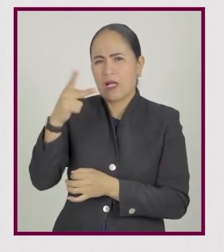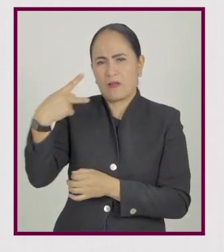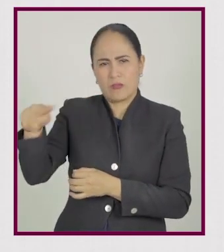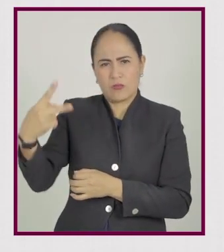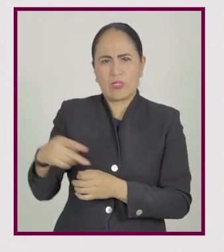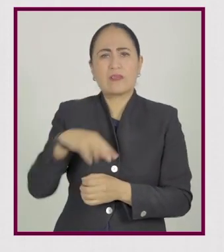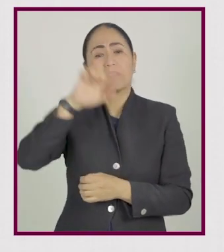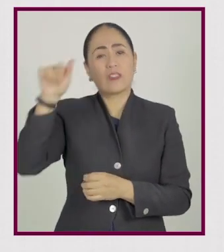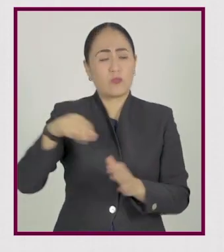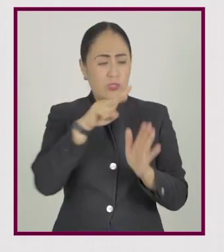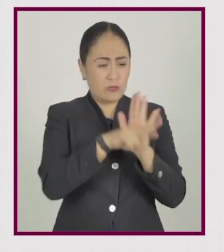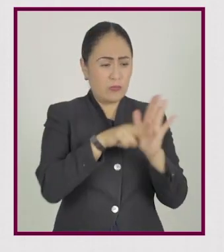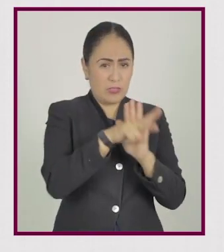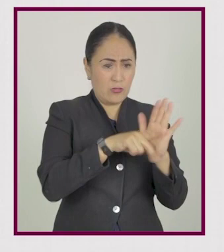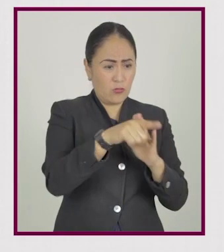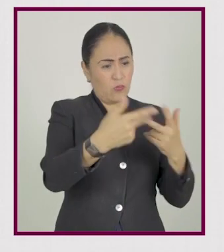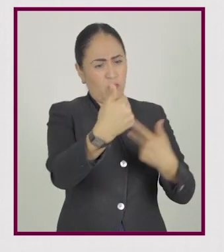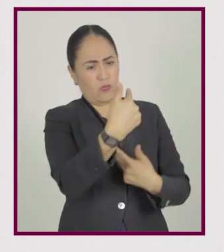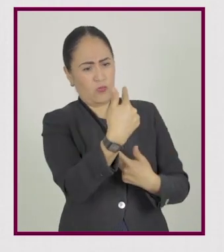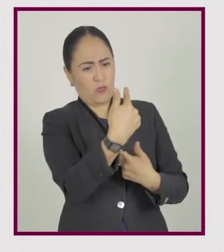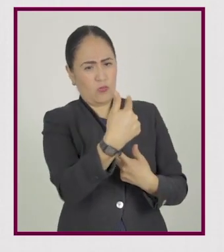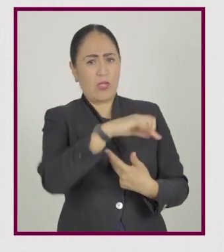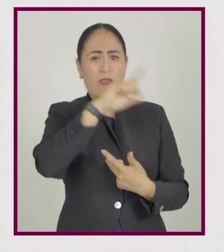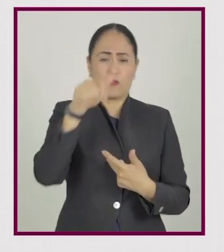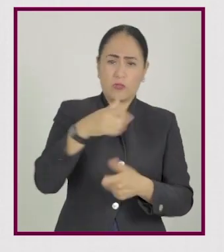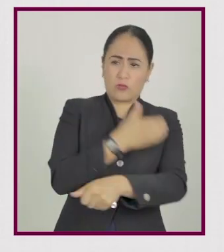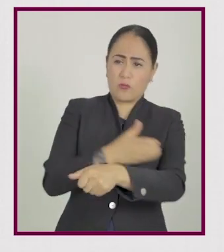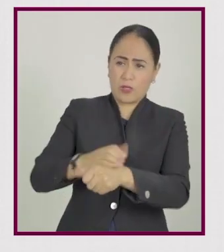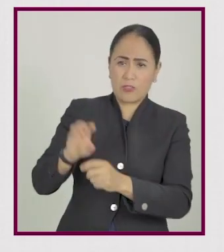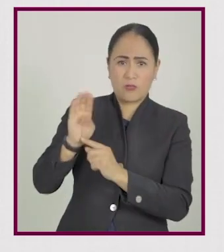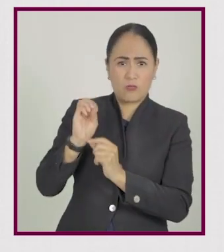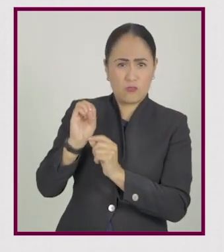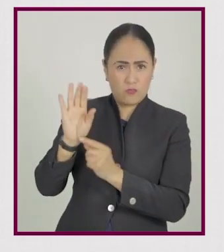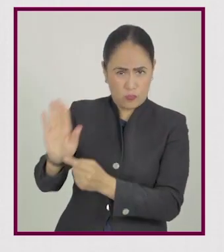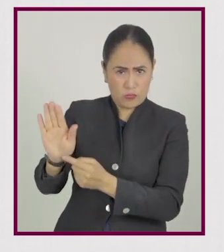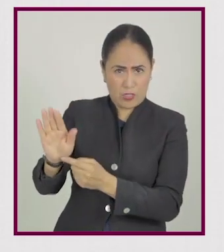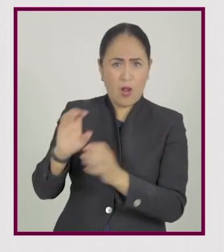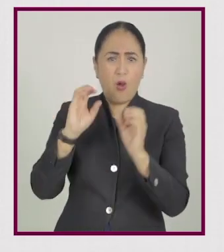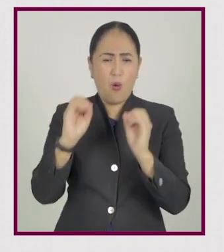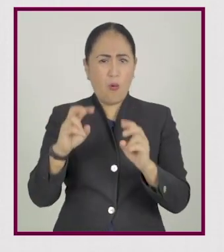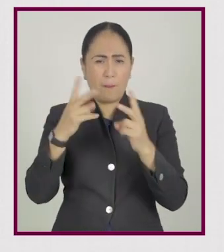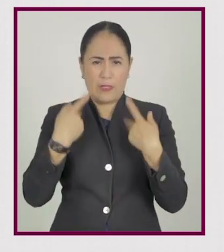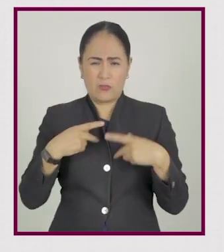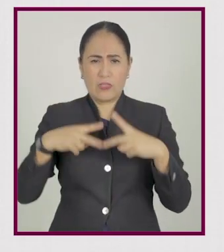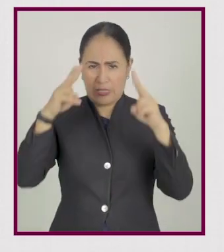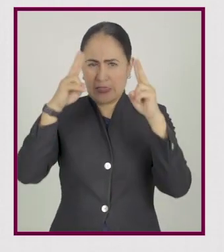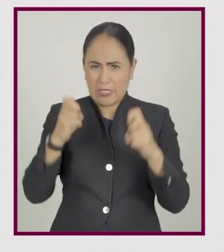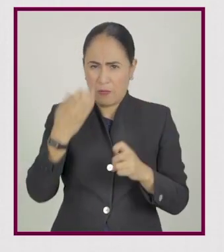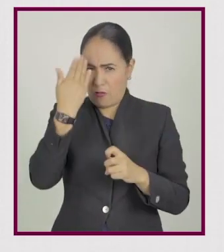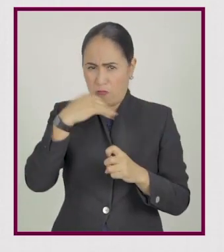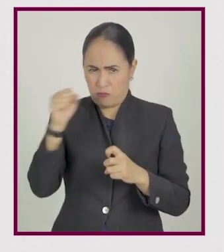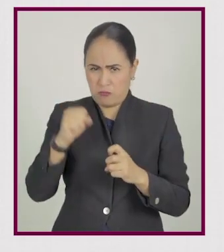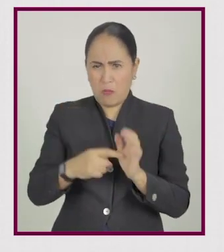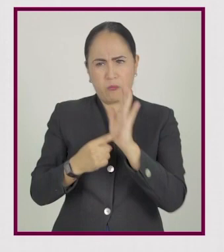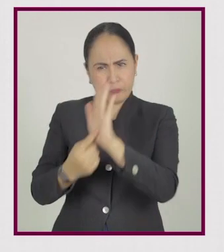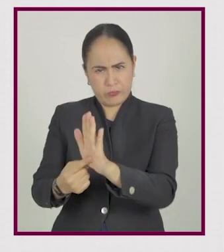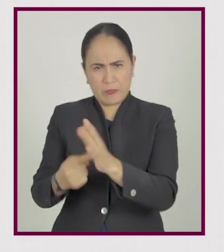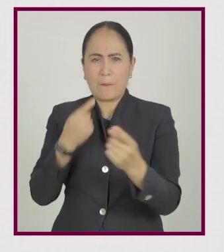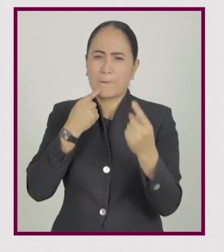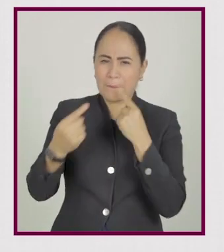Tú puedes hacer videos y compartirlos con tus compañeros o puedes generar debates con personas que conozcan del tema.